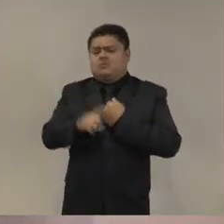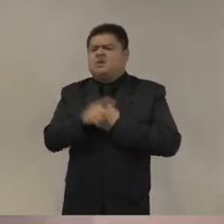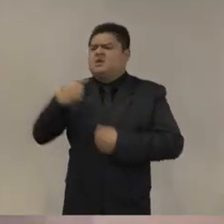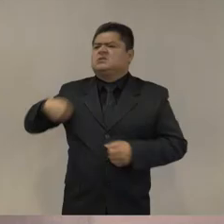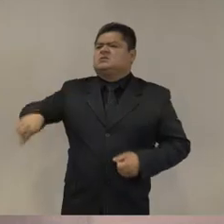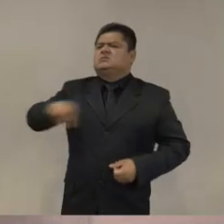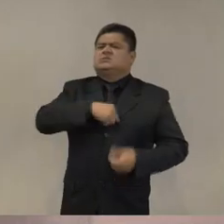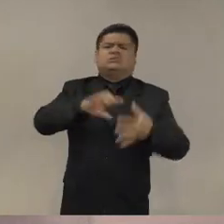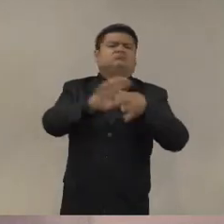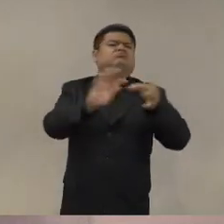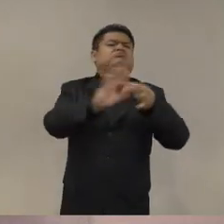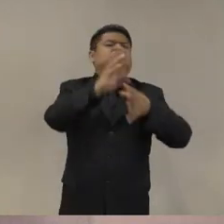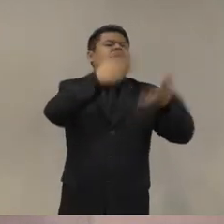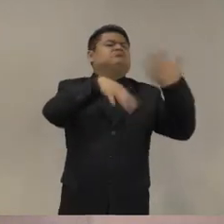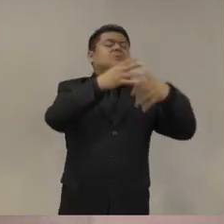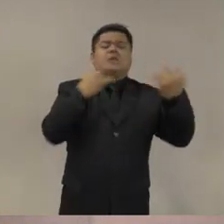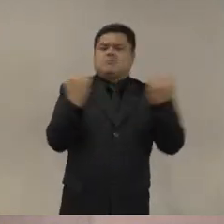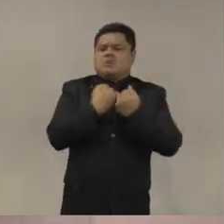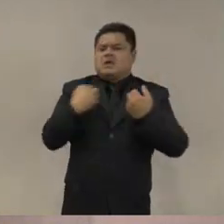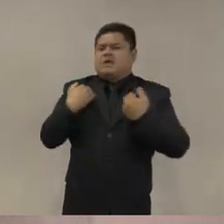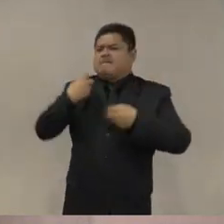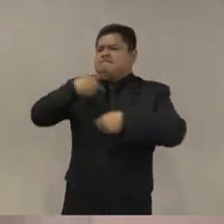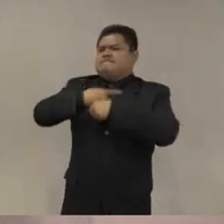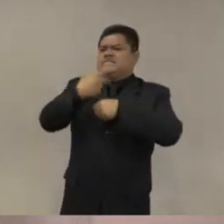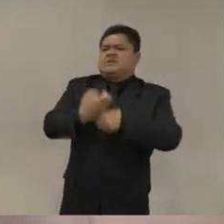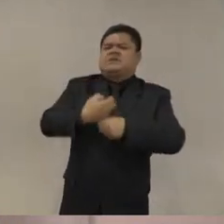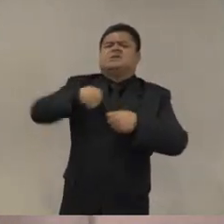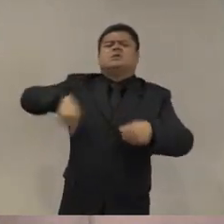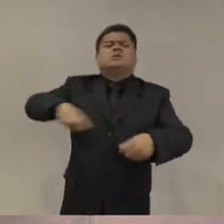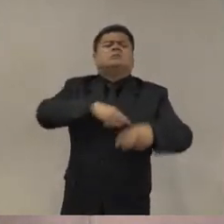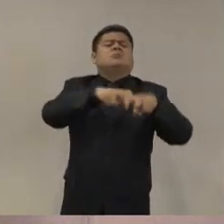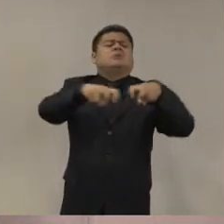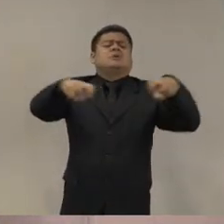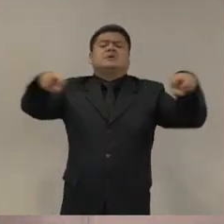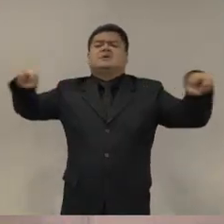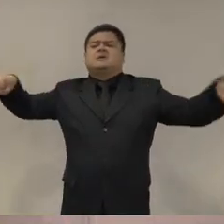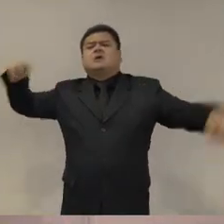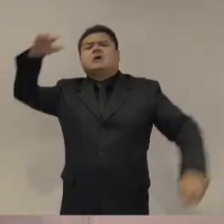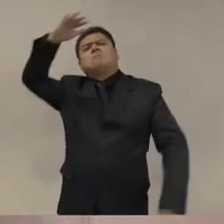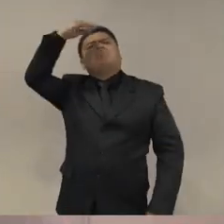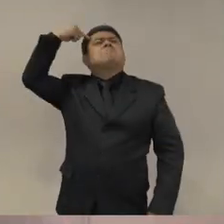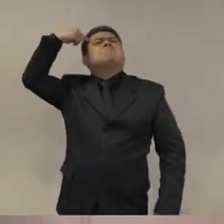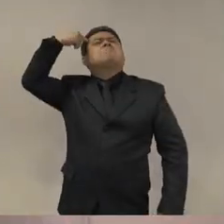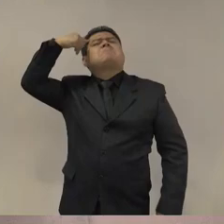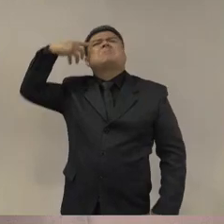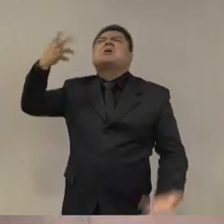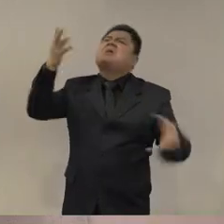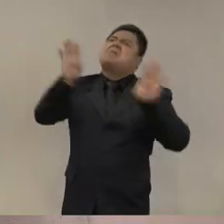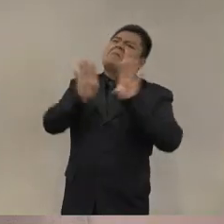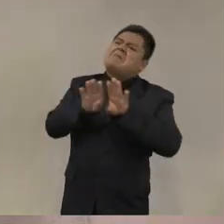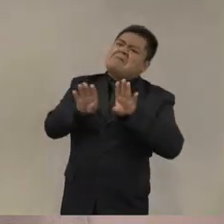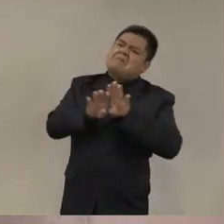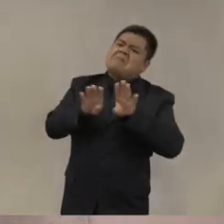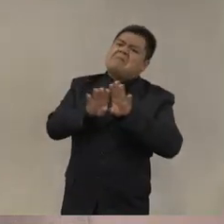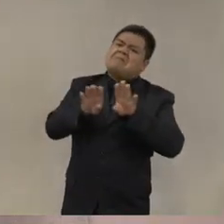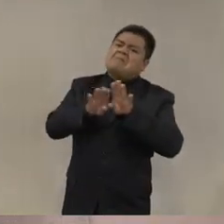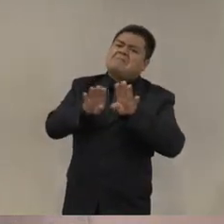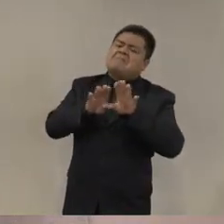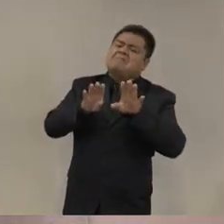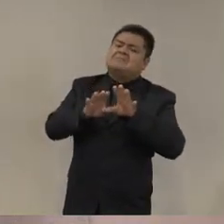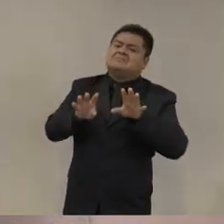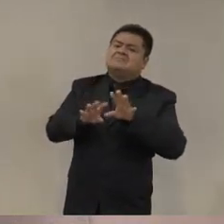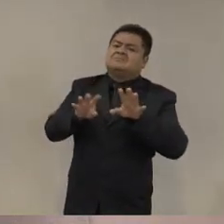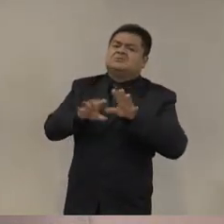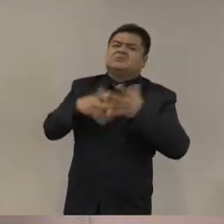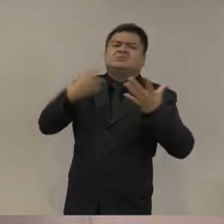en las reuniones a las que me invistan de repente estamos acá pensando en cómo construimos una serie